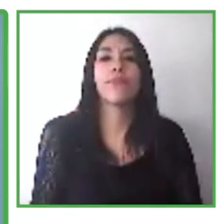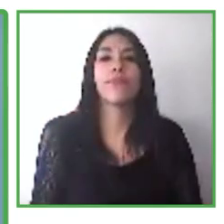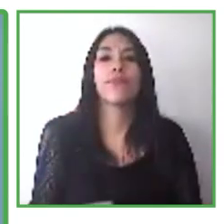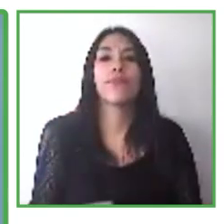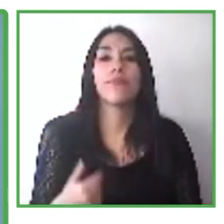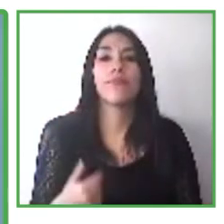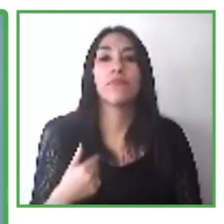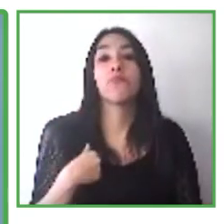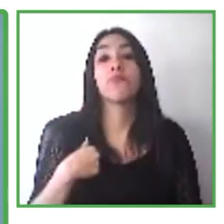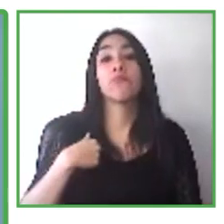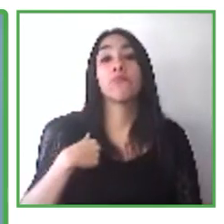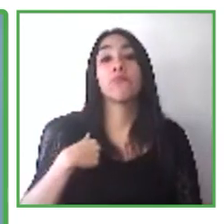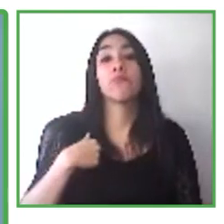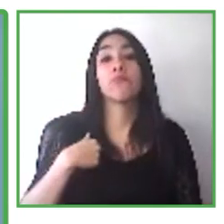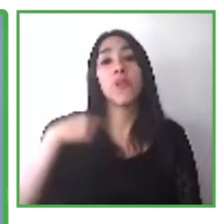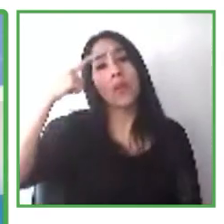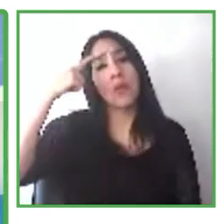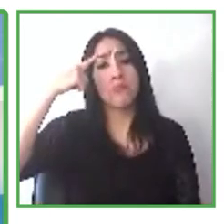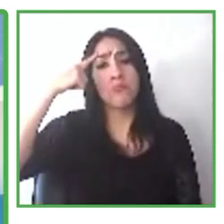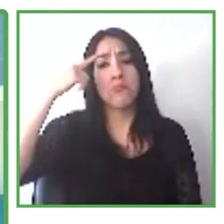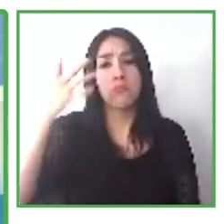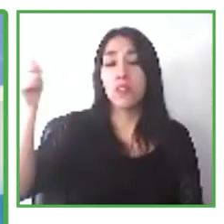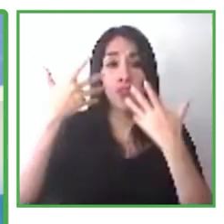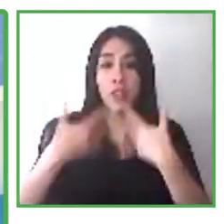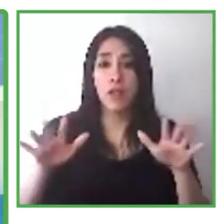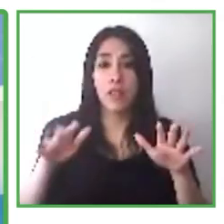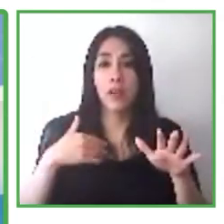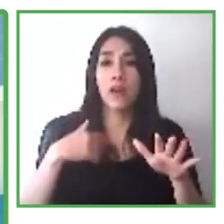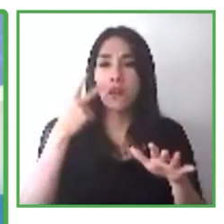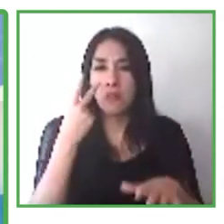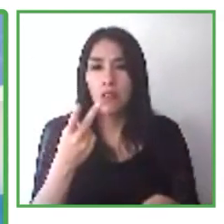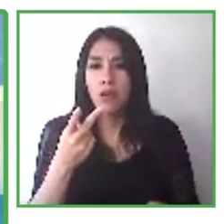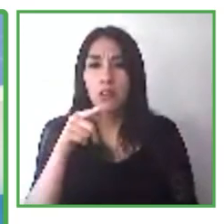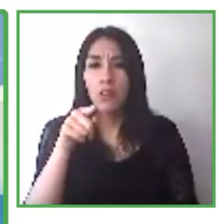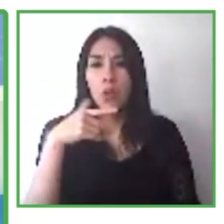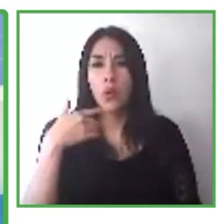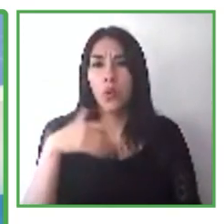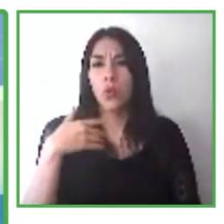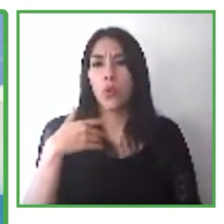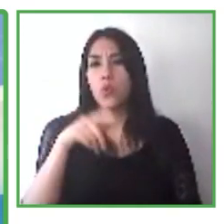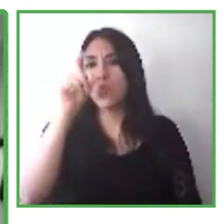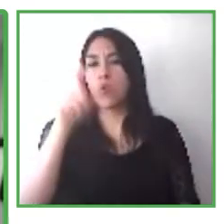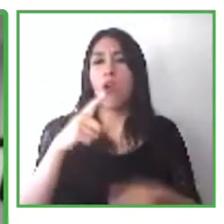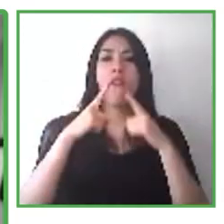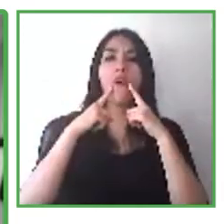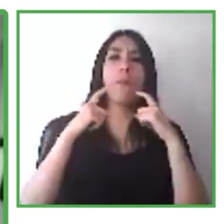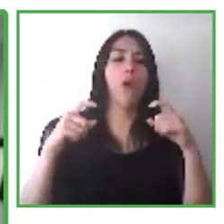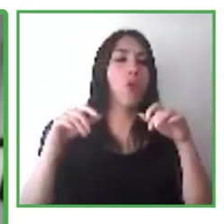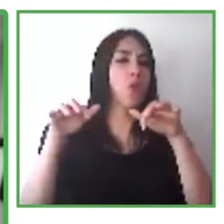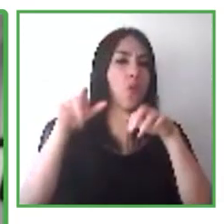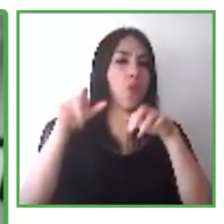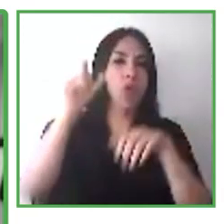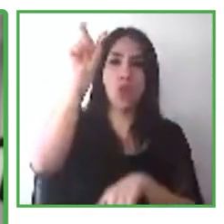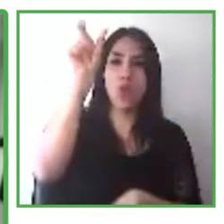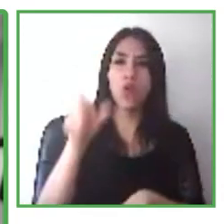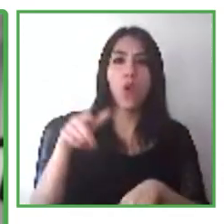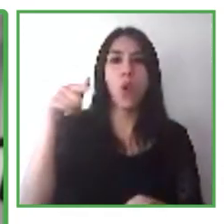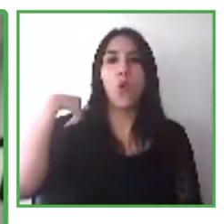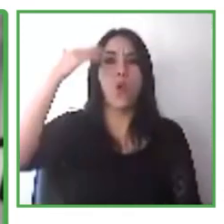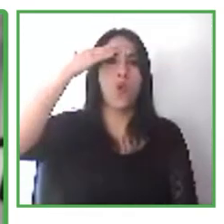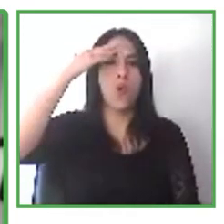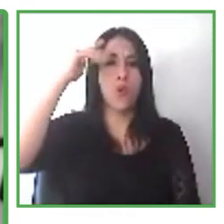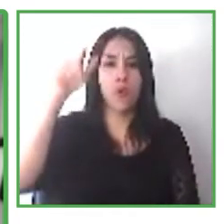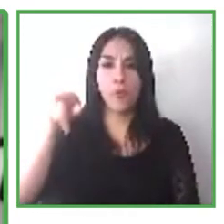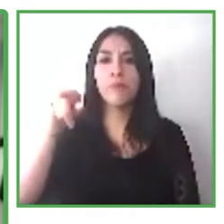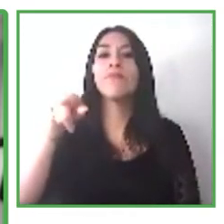En ese comienzo yo ya veía en él un perfil informático. Yo veo en él un joven muy talentoso,